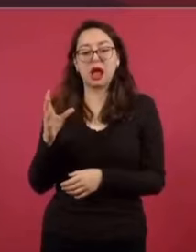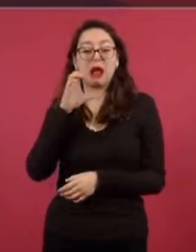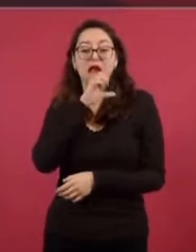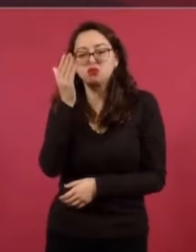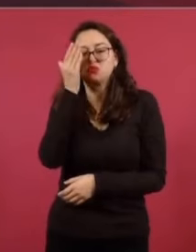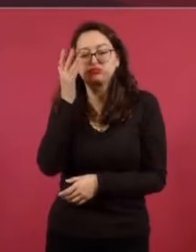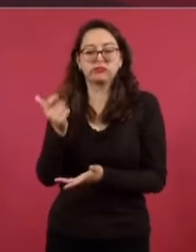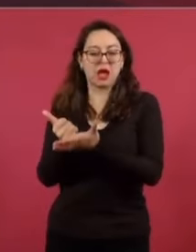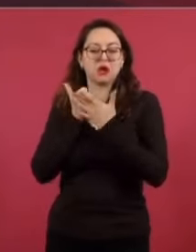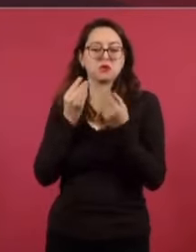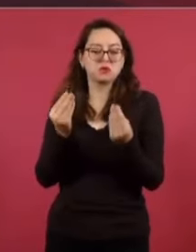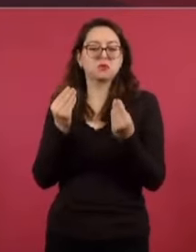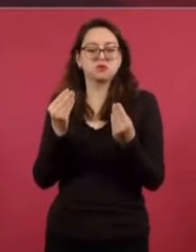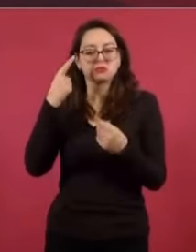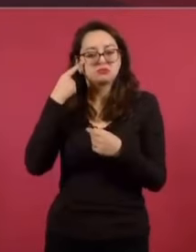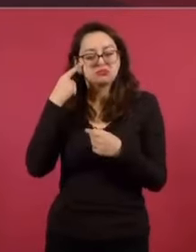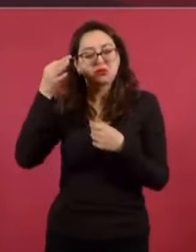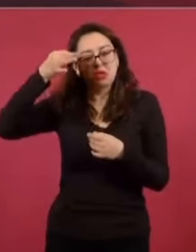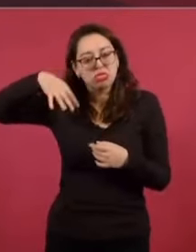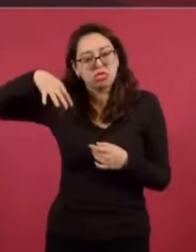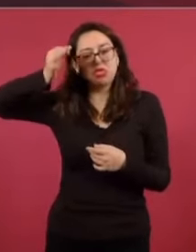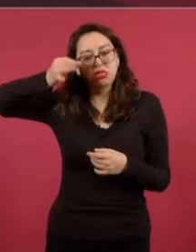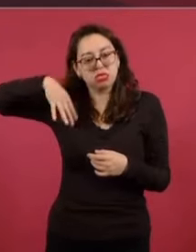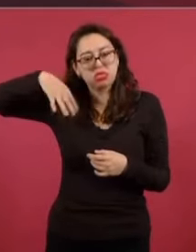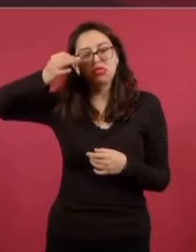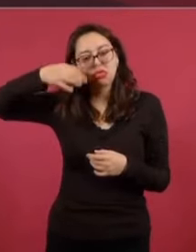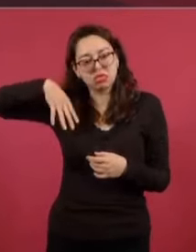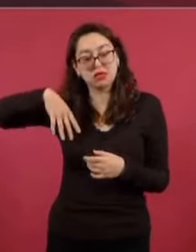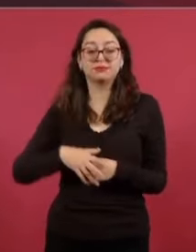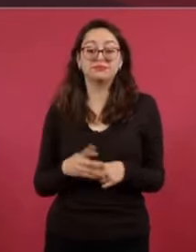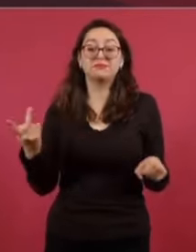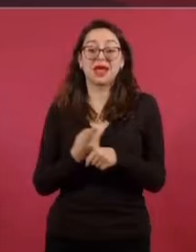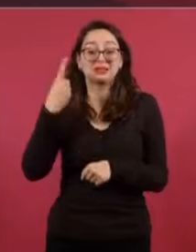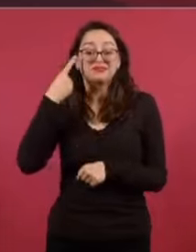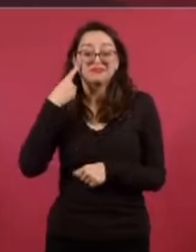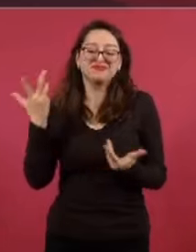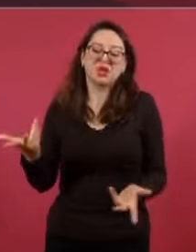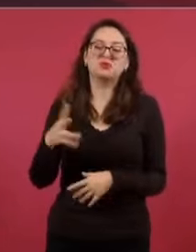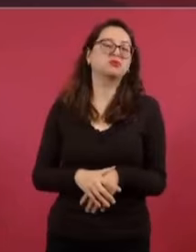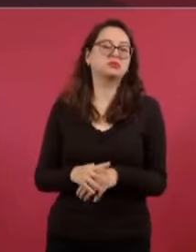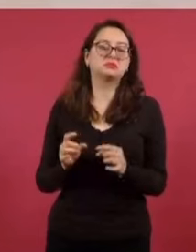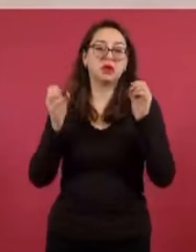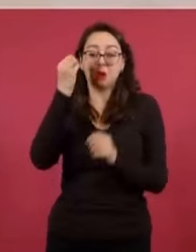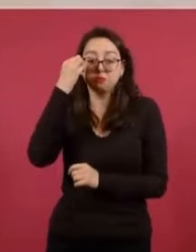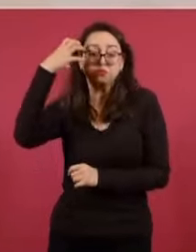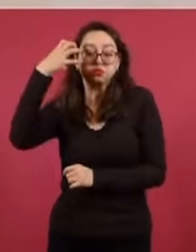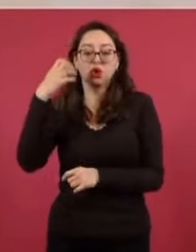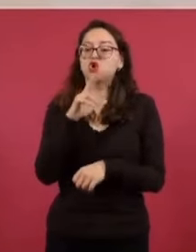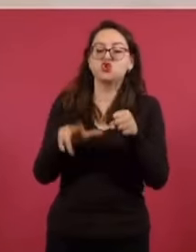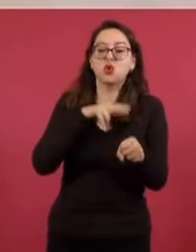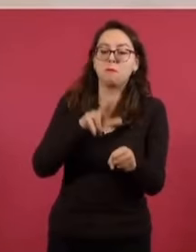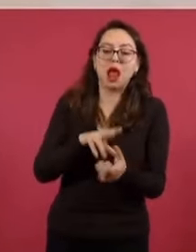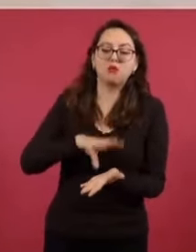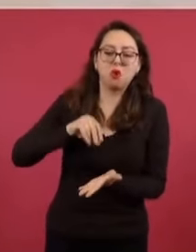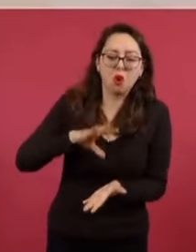calientes. Eso va ayudando. Se produce por polvo, viento,